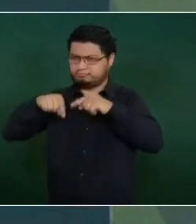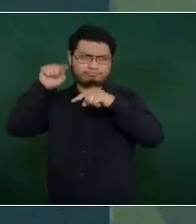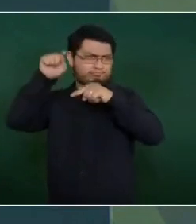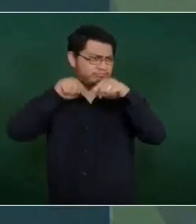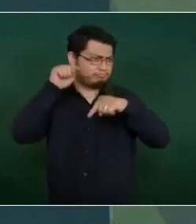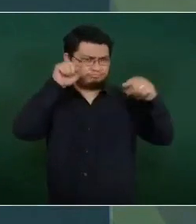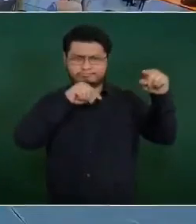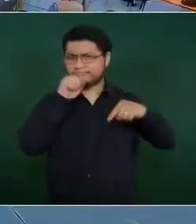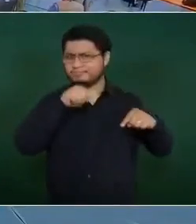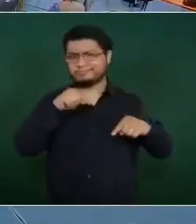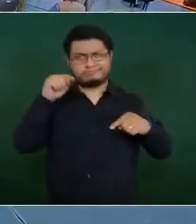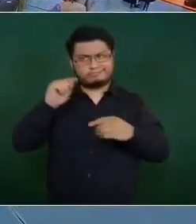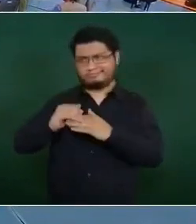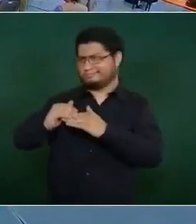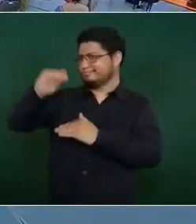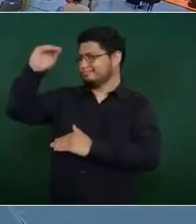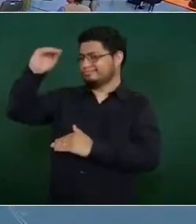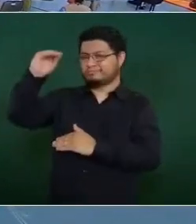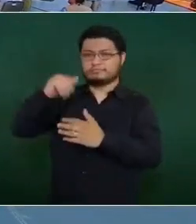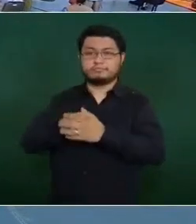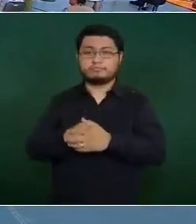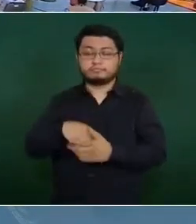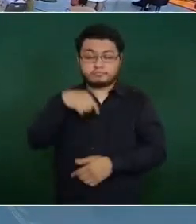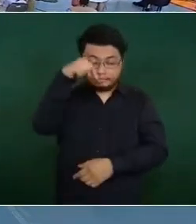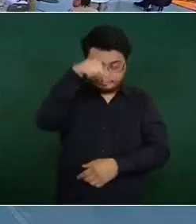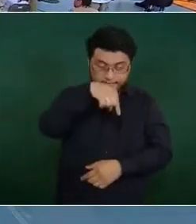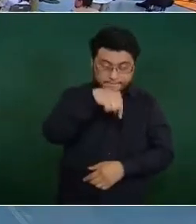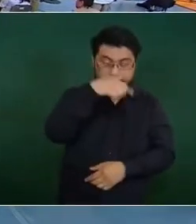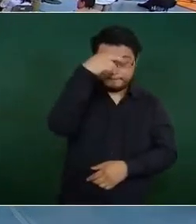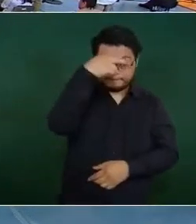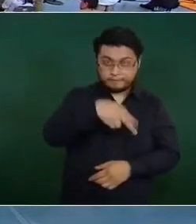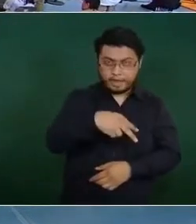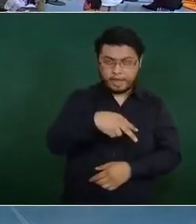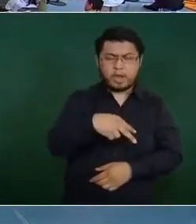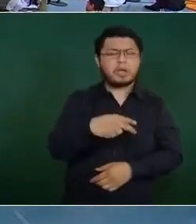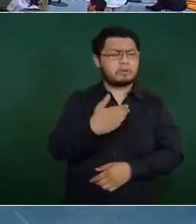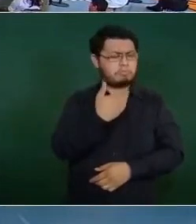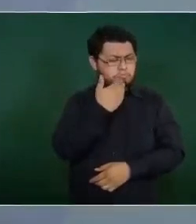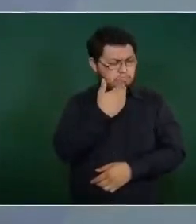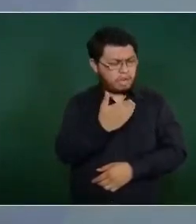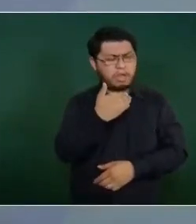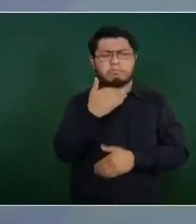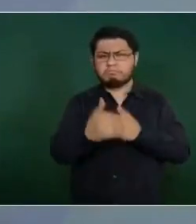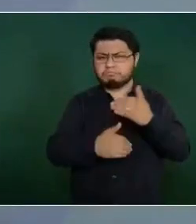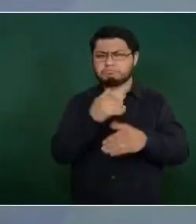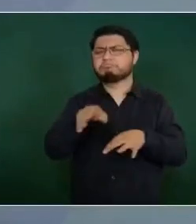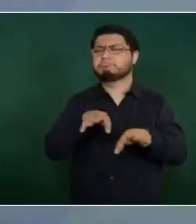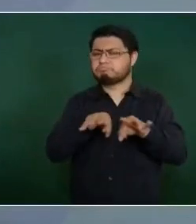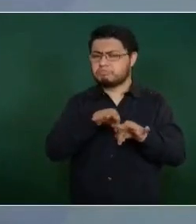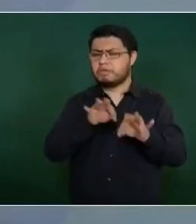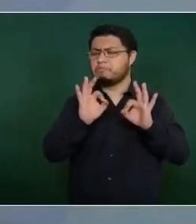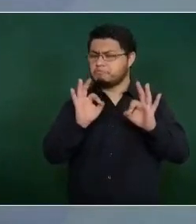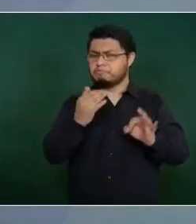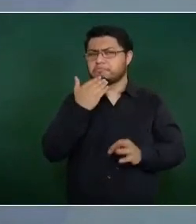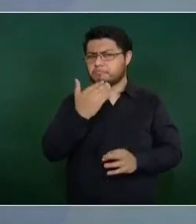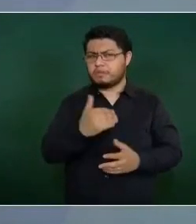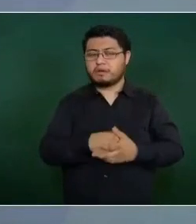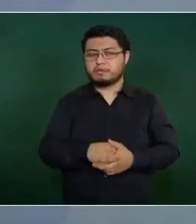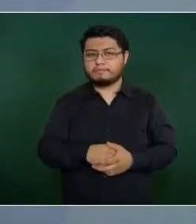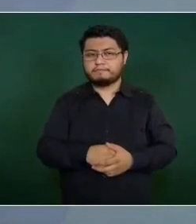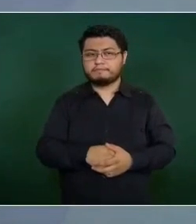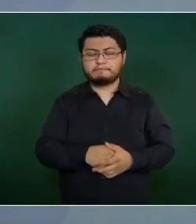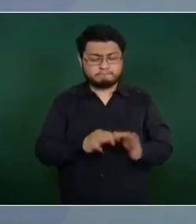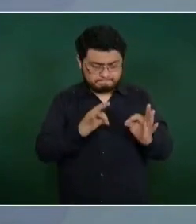está arriba. Y aquí se ha hecho bien, aunque es alta,